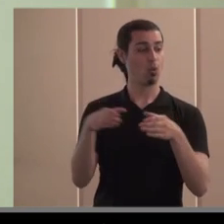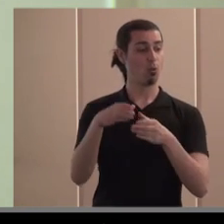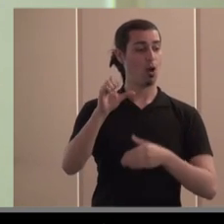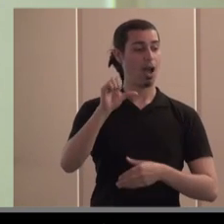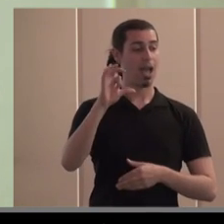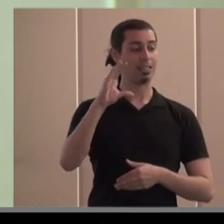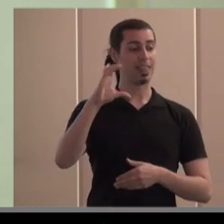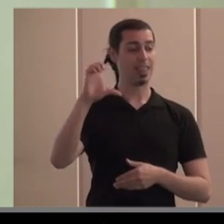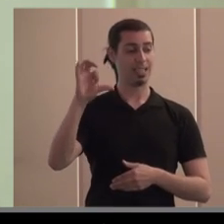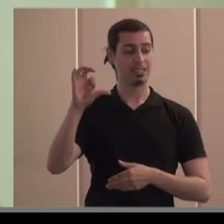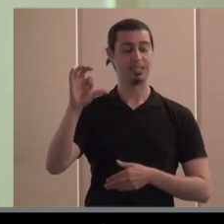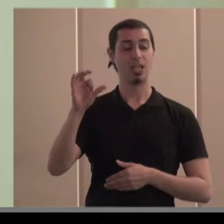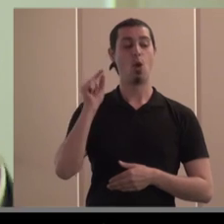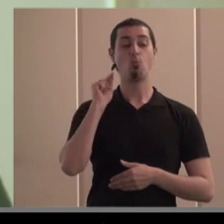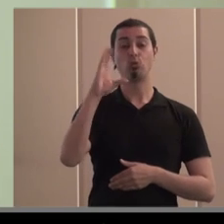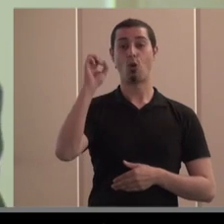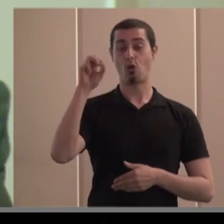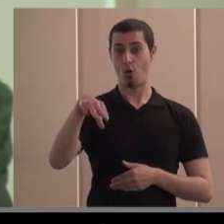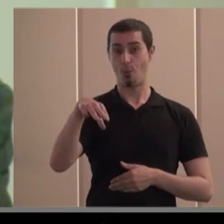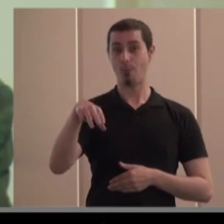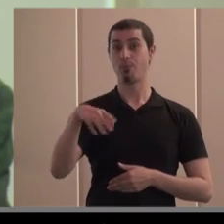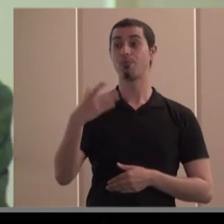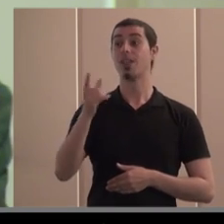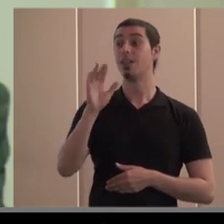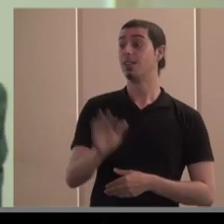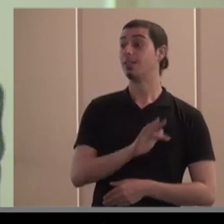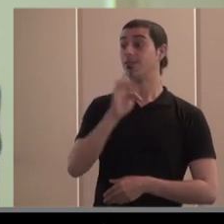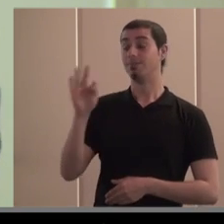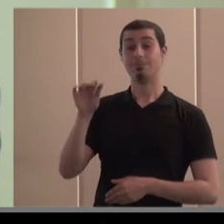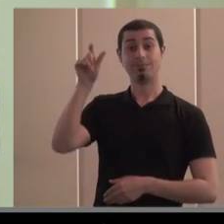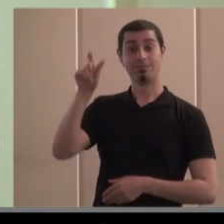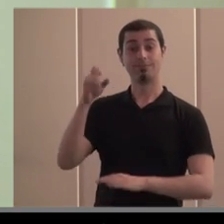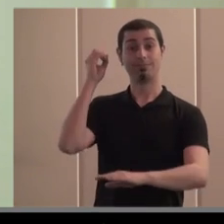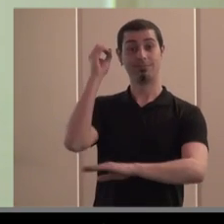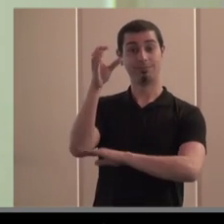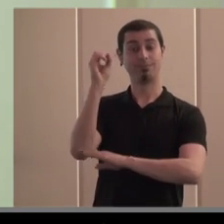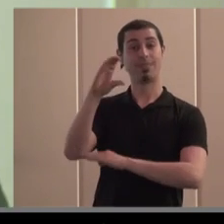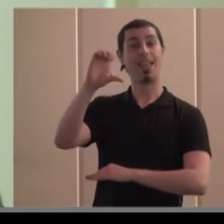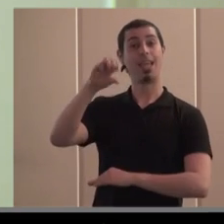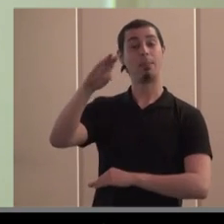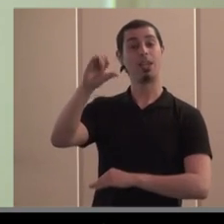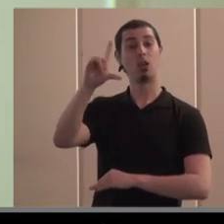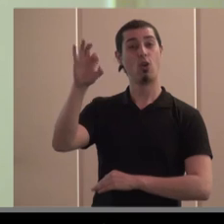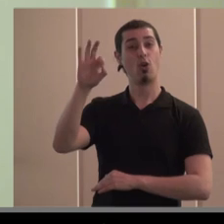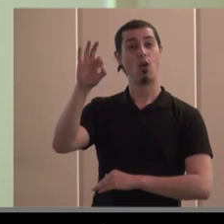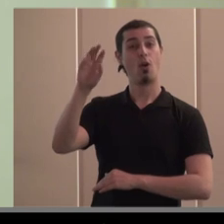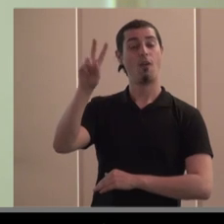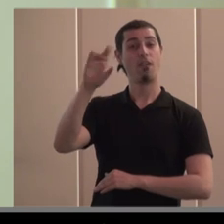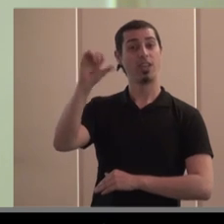grupoastes.com nuestro siguiente ponente es Emilio Villascusa